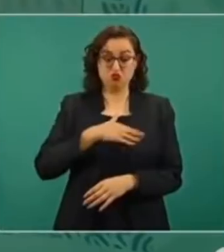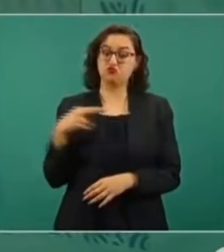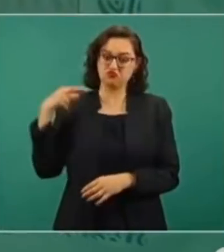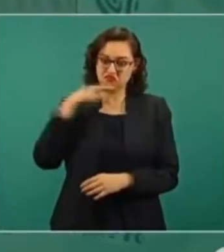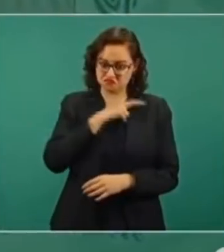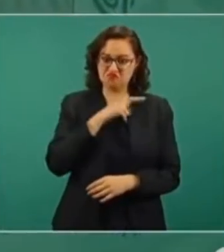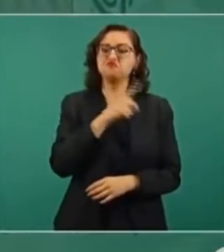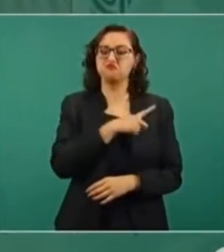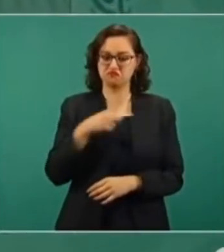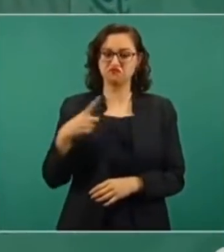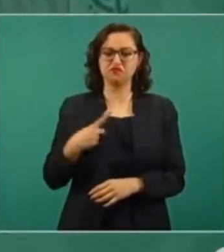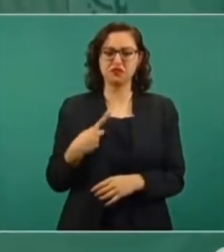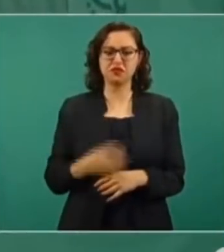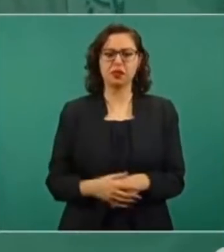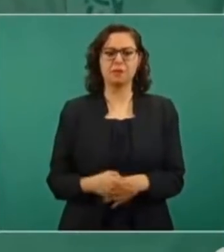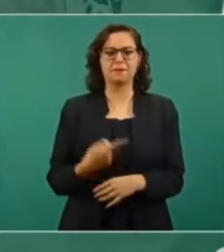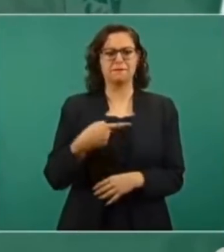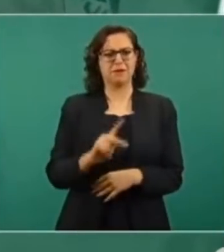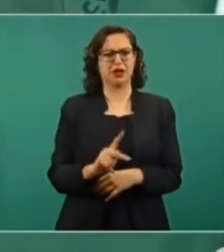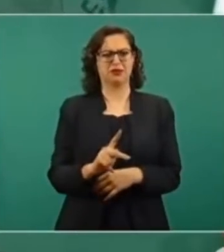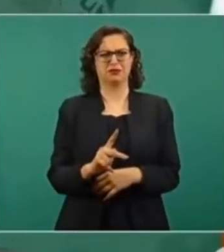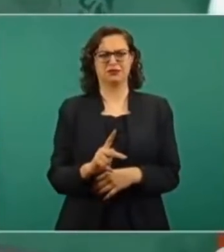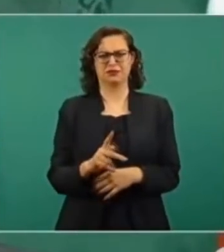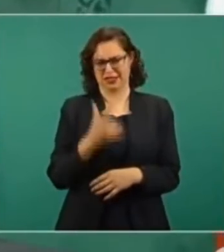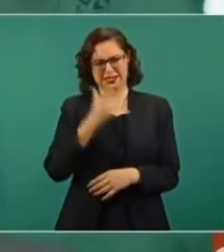Pero, ¿por qué en este caso?